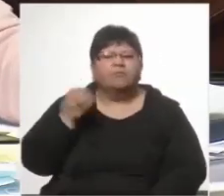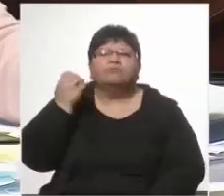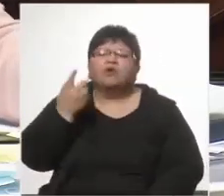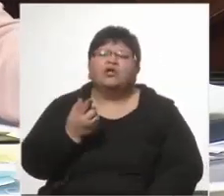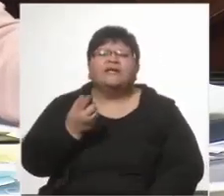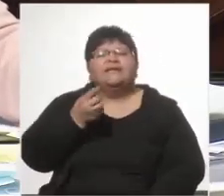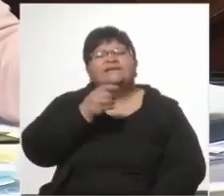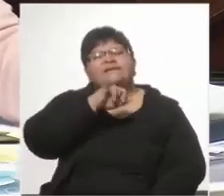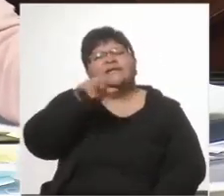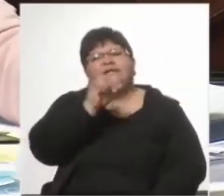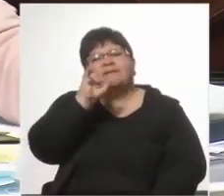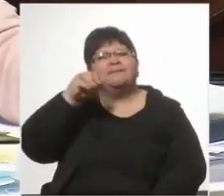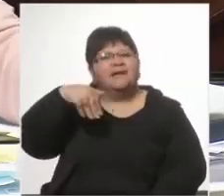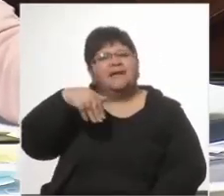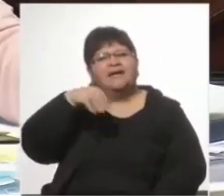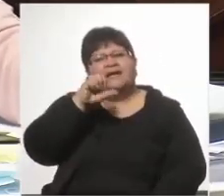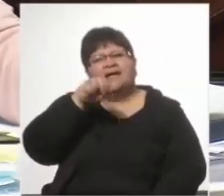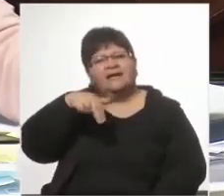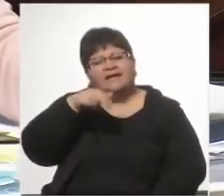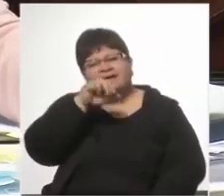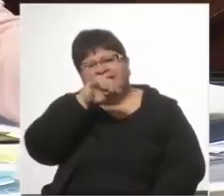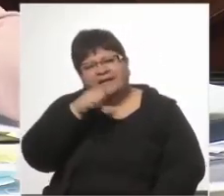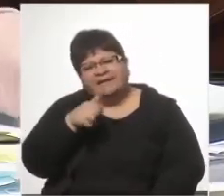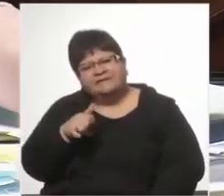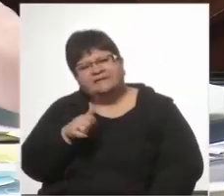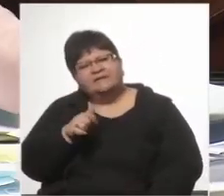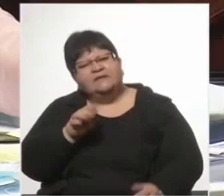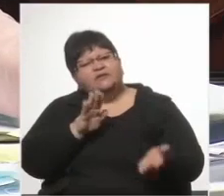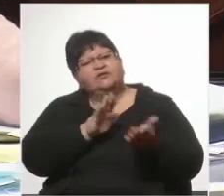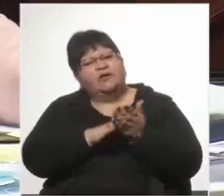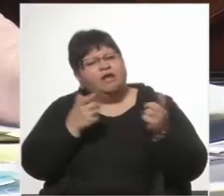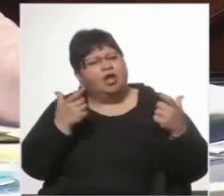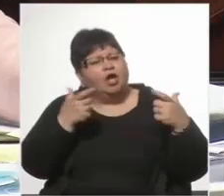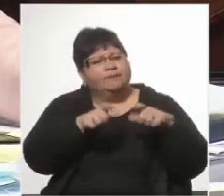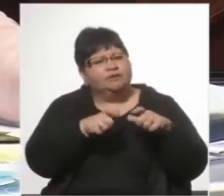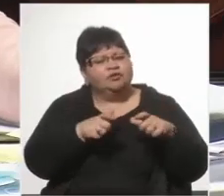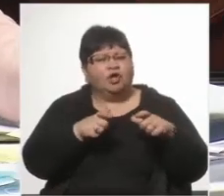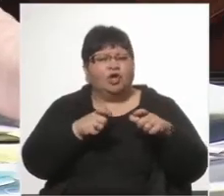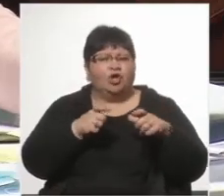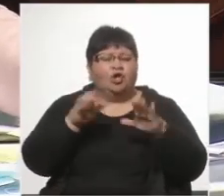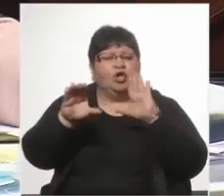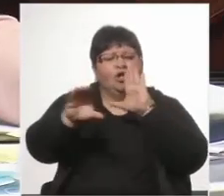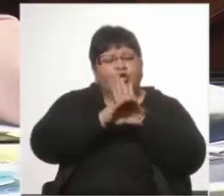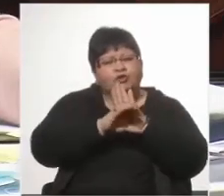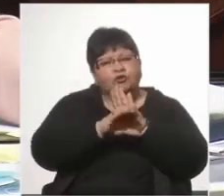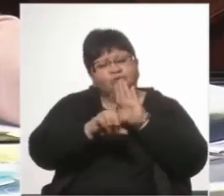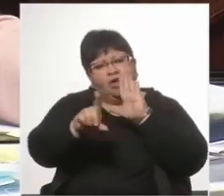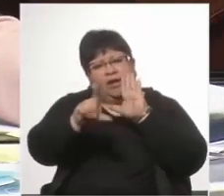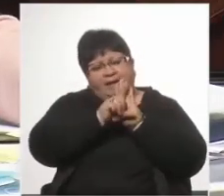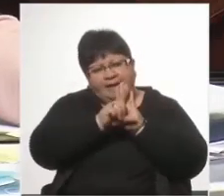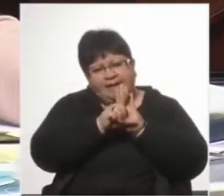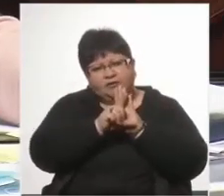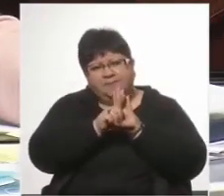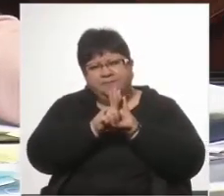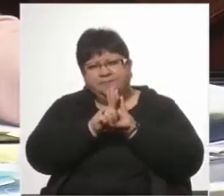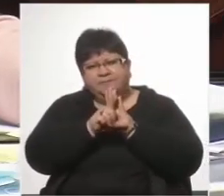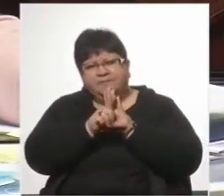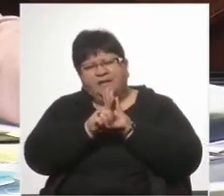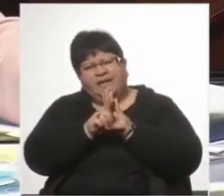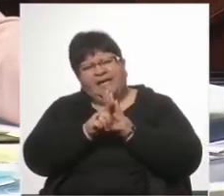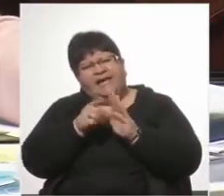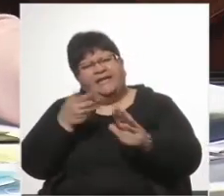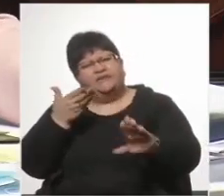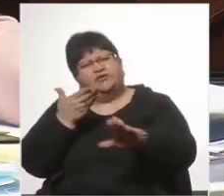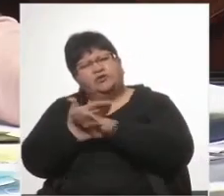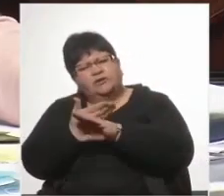en la Comisión de Constitución y Legislación en el momento que se está tratando el desafuero del senador Erro, por la solicitud del desafuero